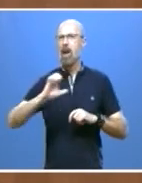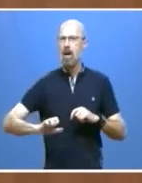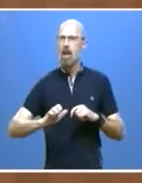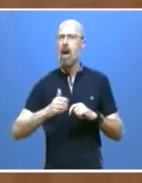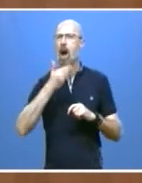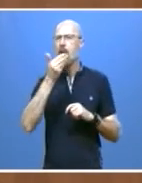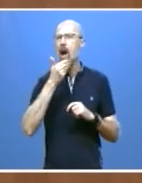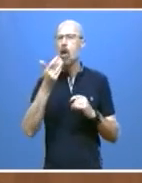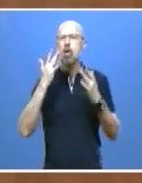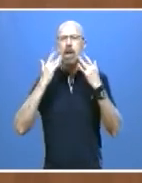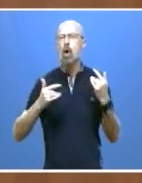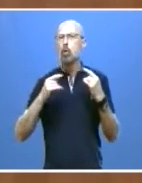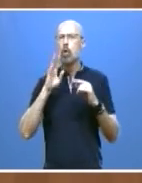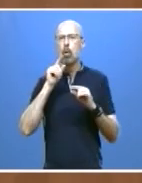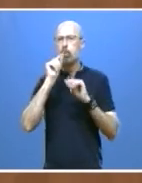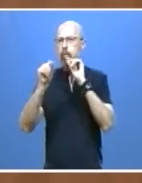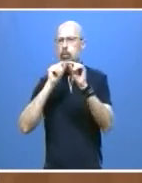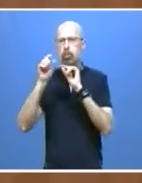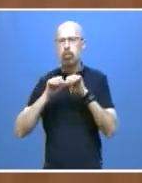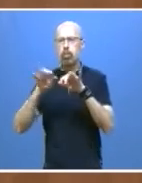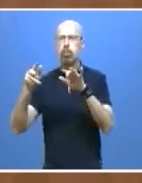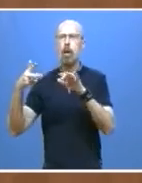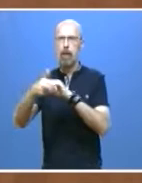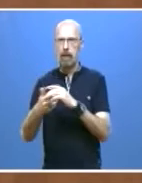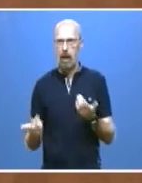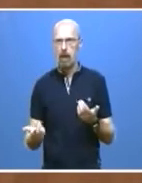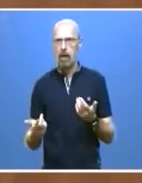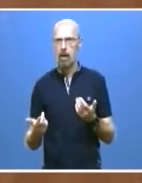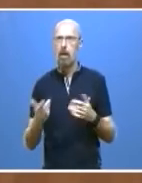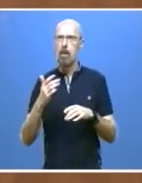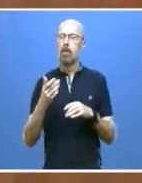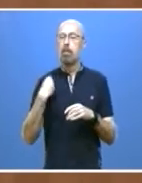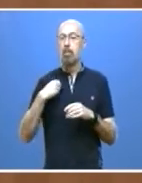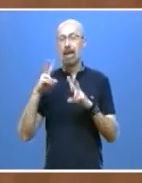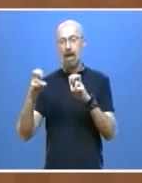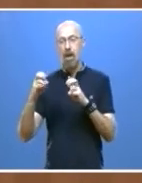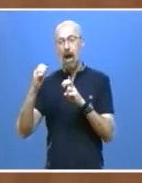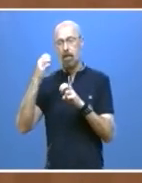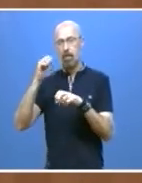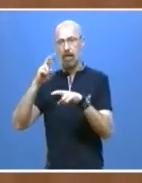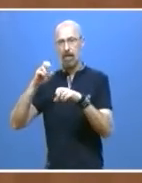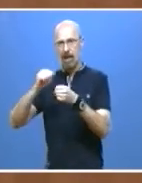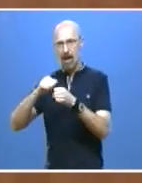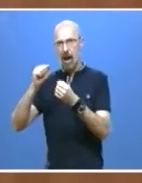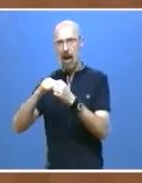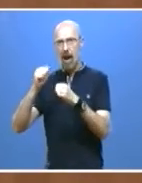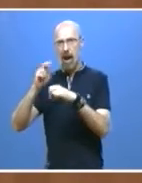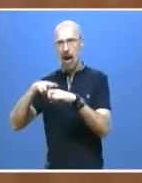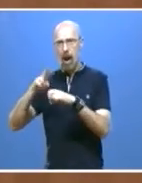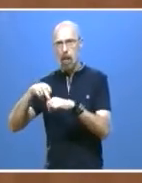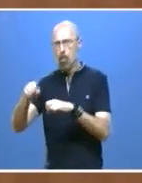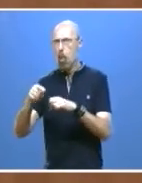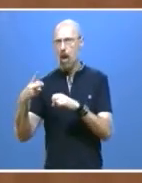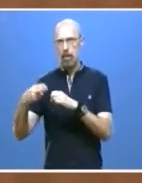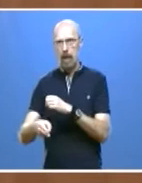carbono para nuestras redes de calor y que las vamos a construir estos años. Queremos apostar por una